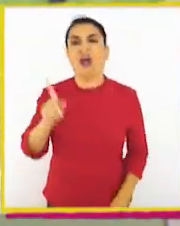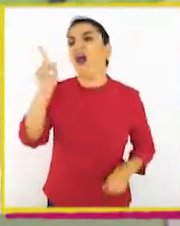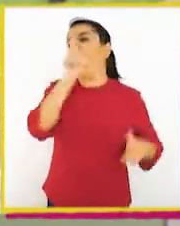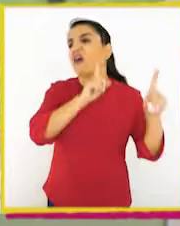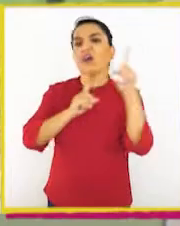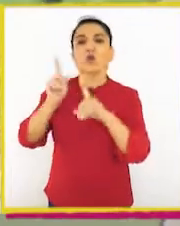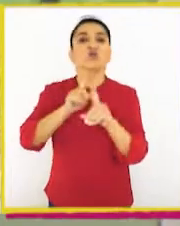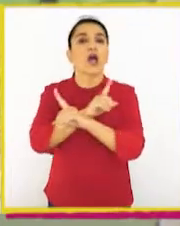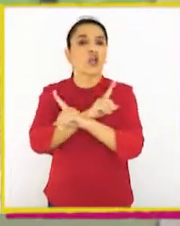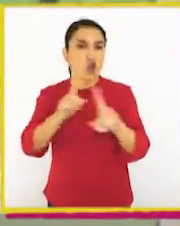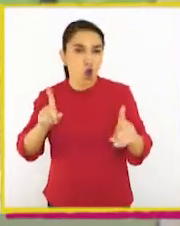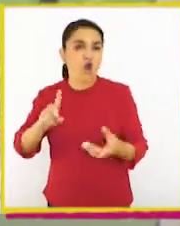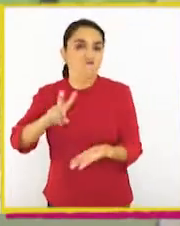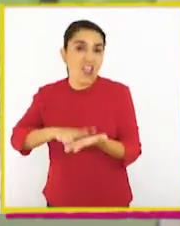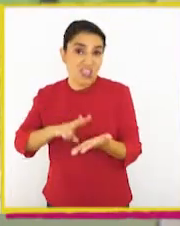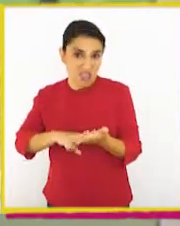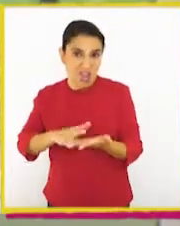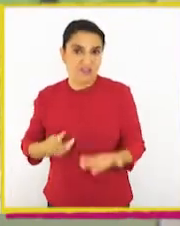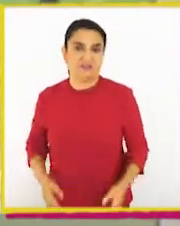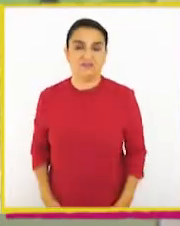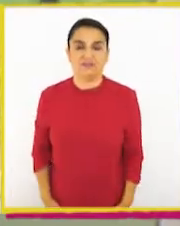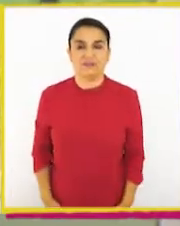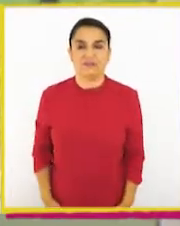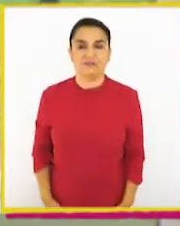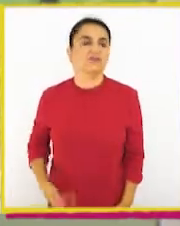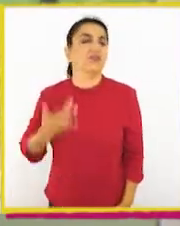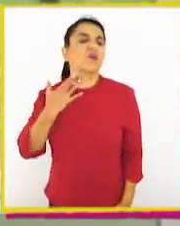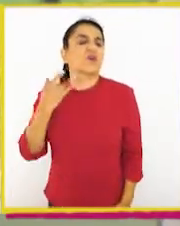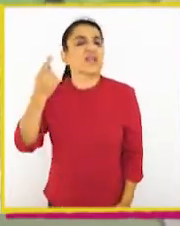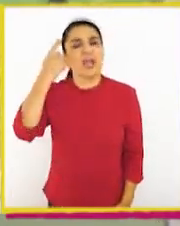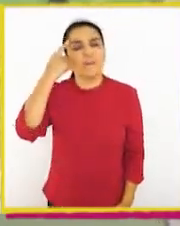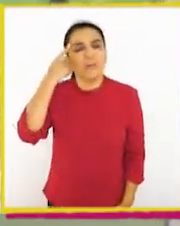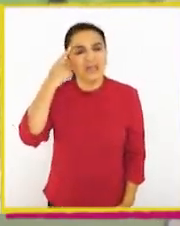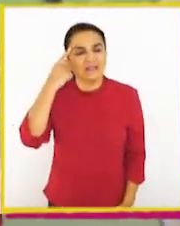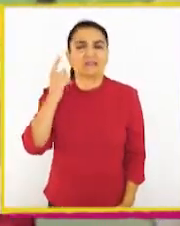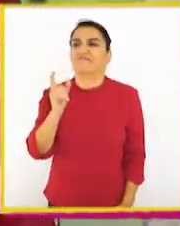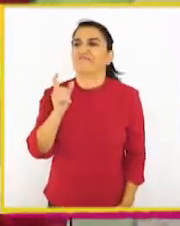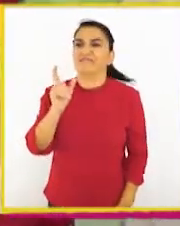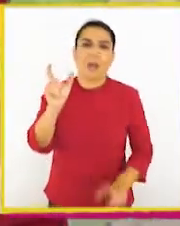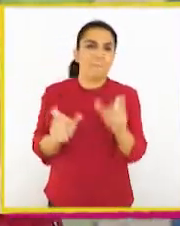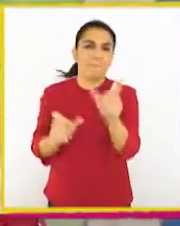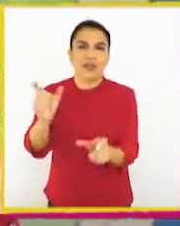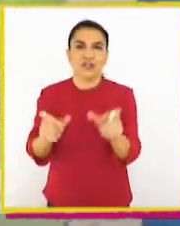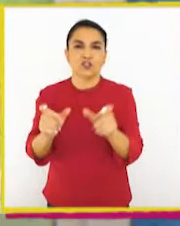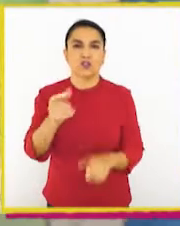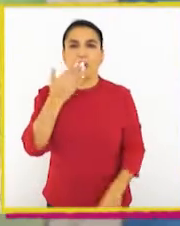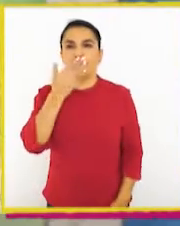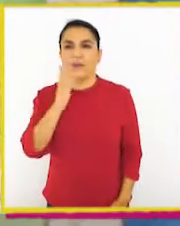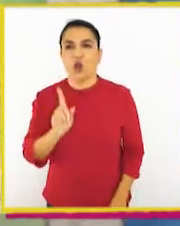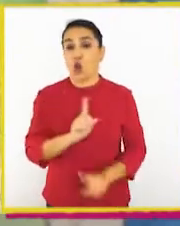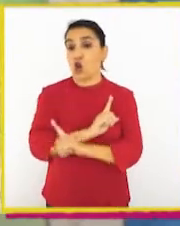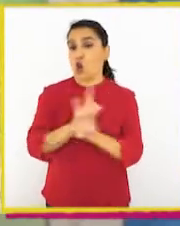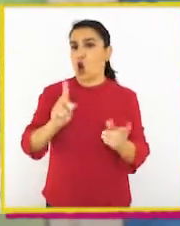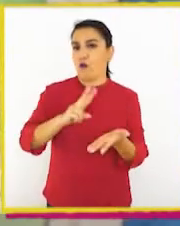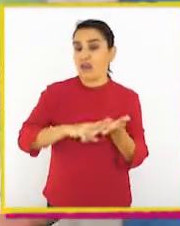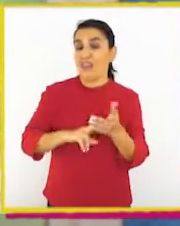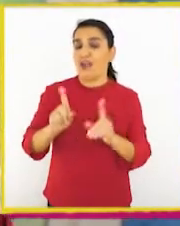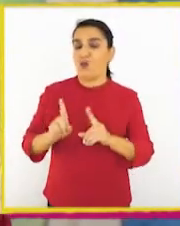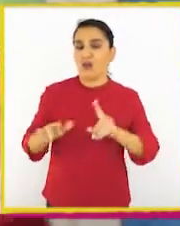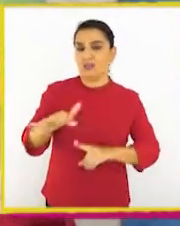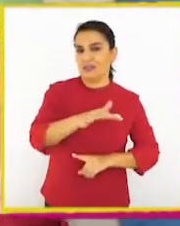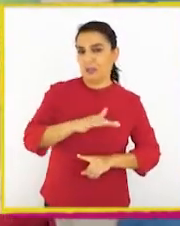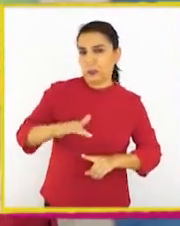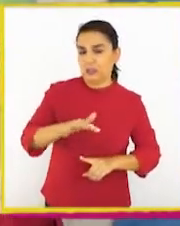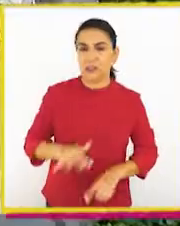excusas que no son reales para justificarlo. ¿Por qué creen que las personas prefieren ser deshonestas en